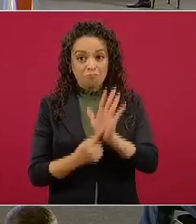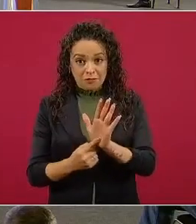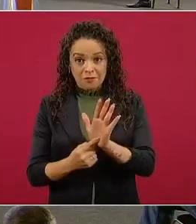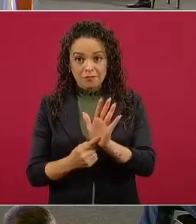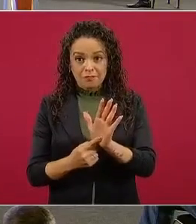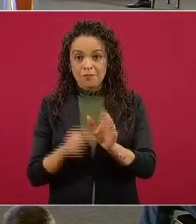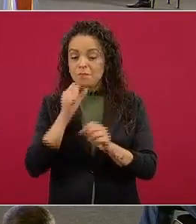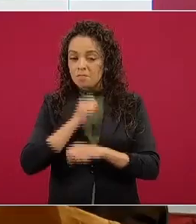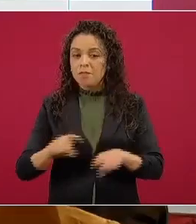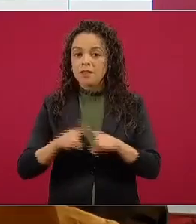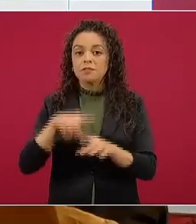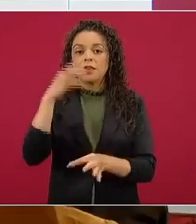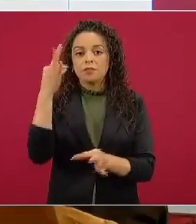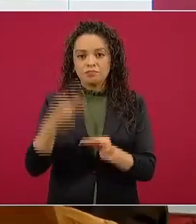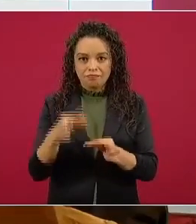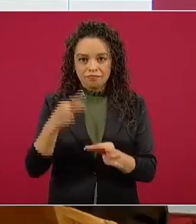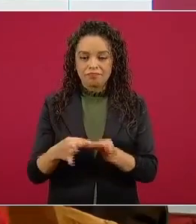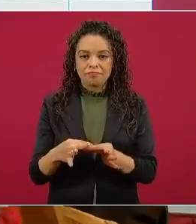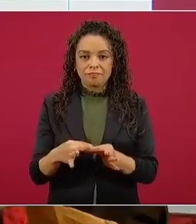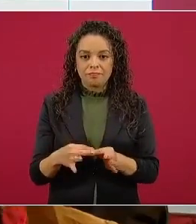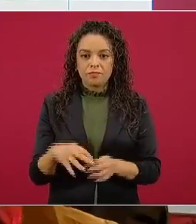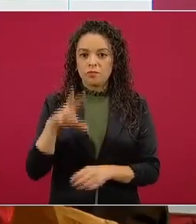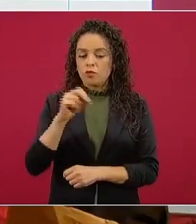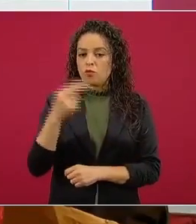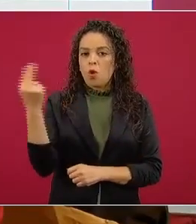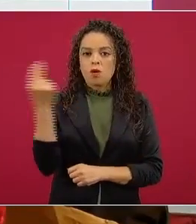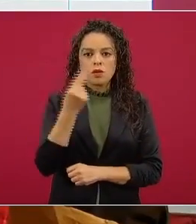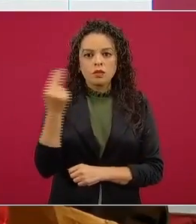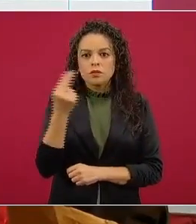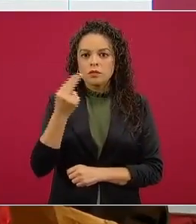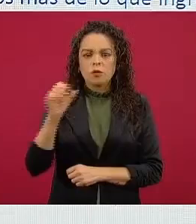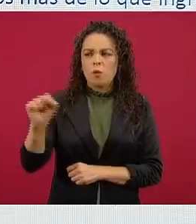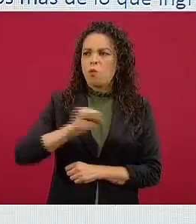aumentar impuestos, gasolinazos,